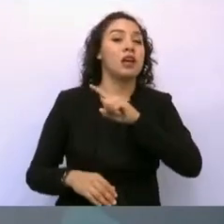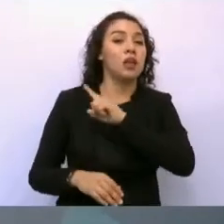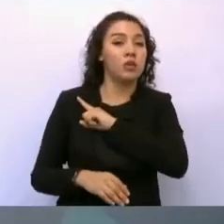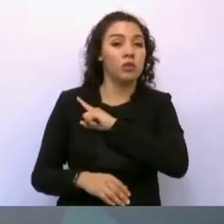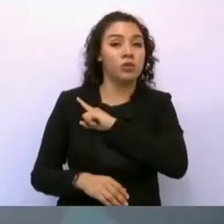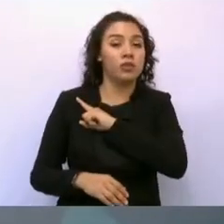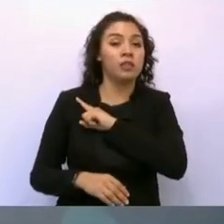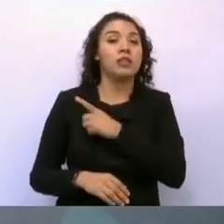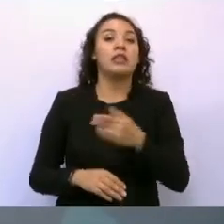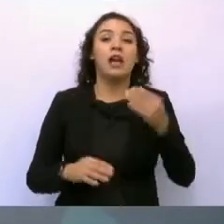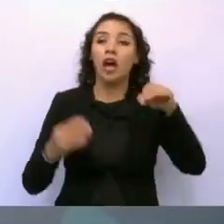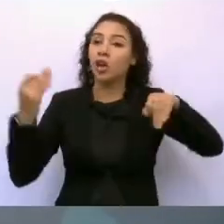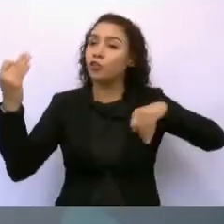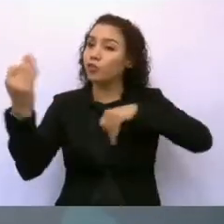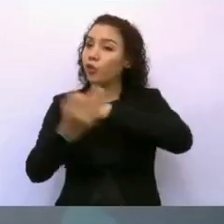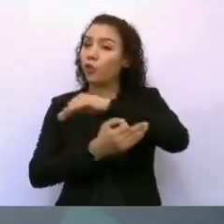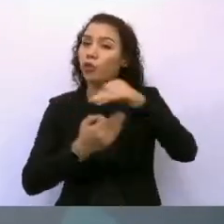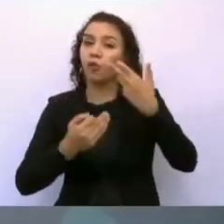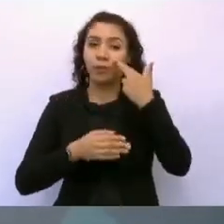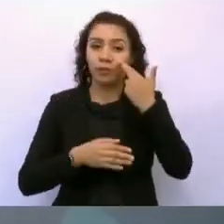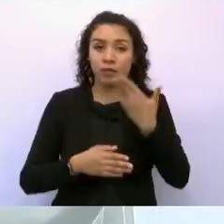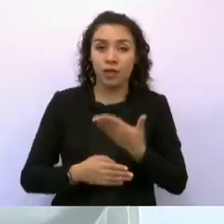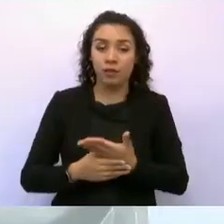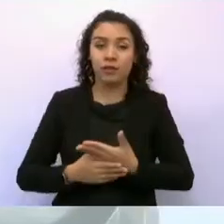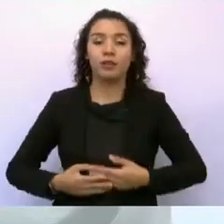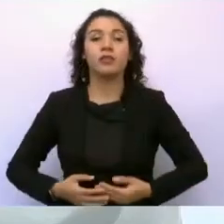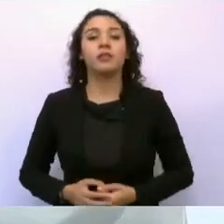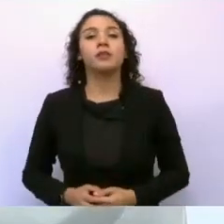que nos compete a todos.